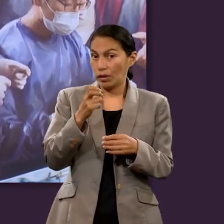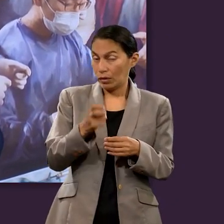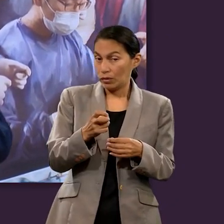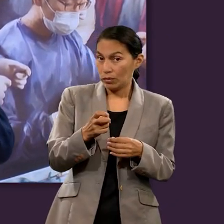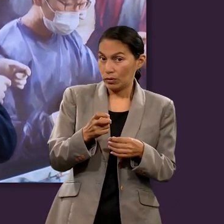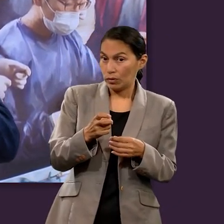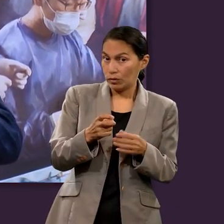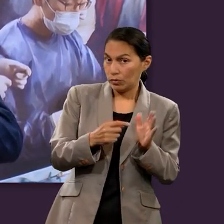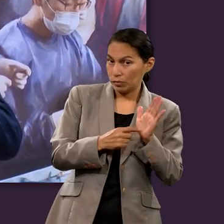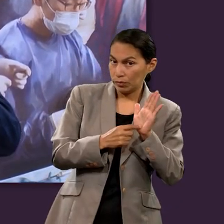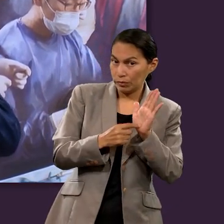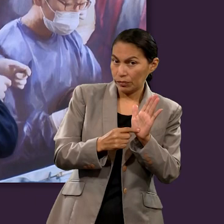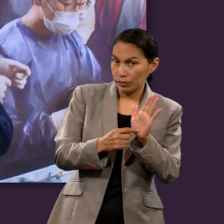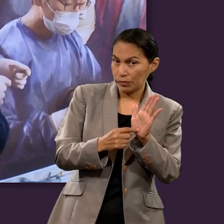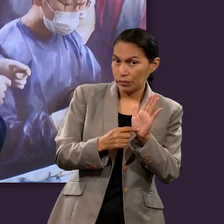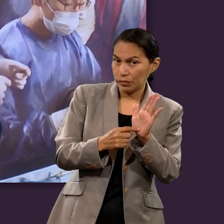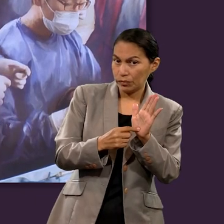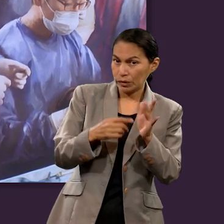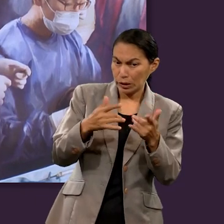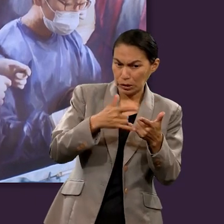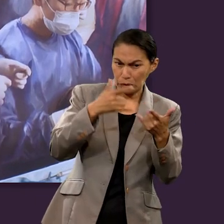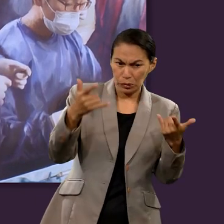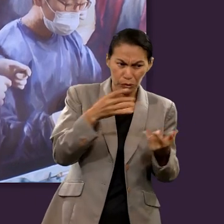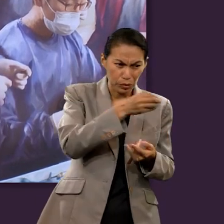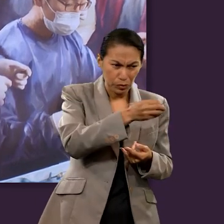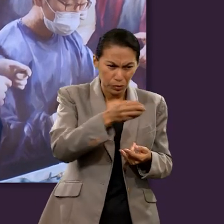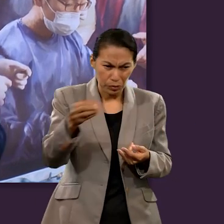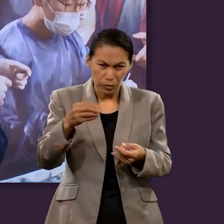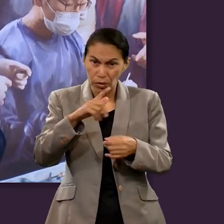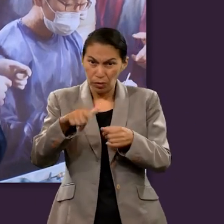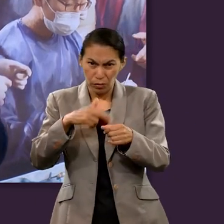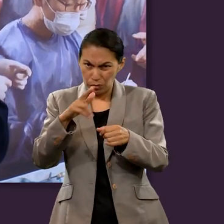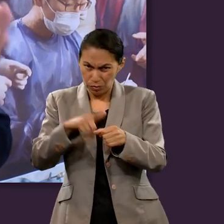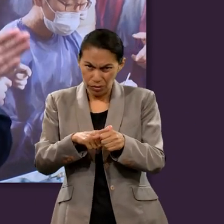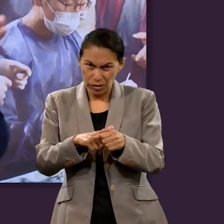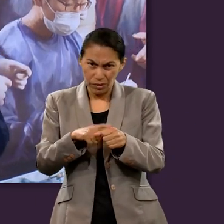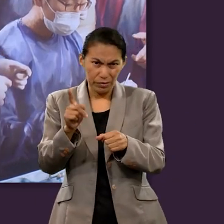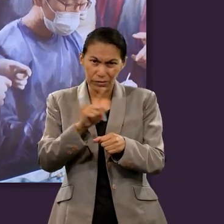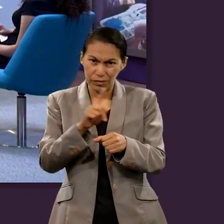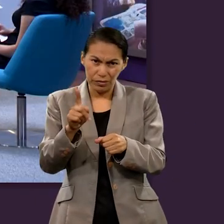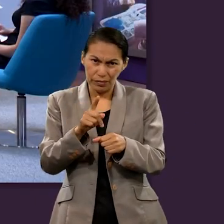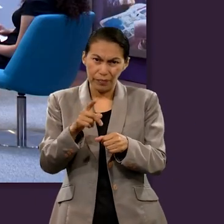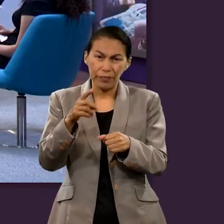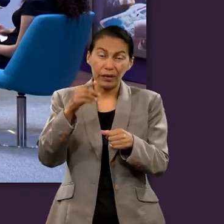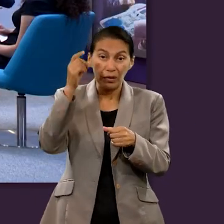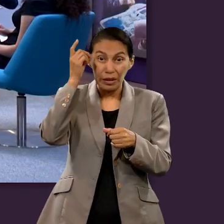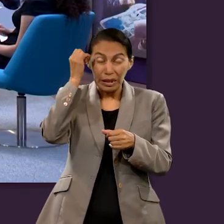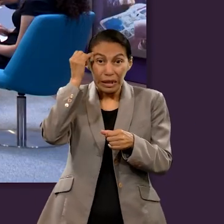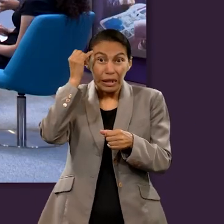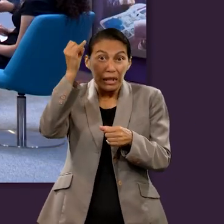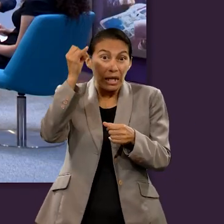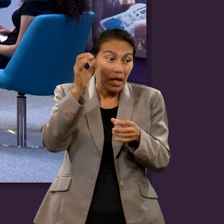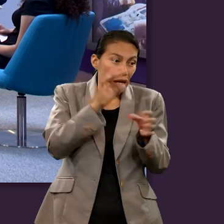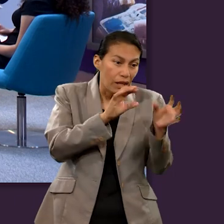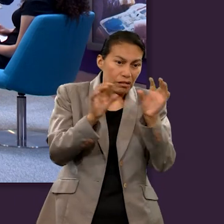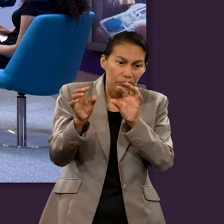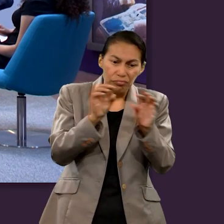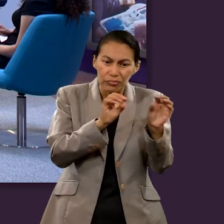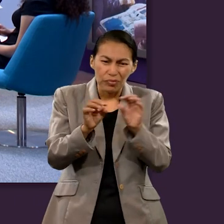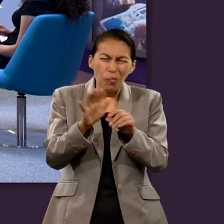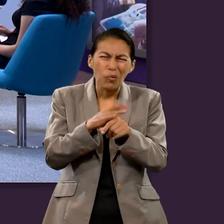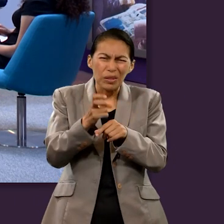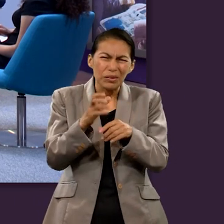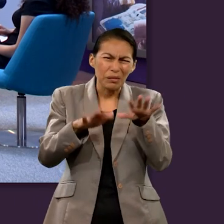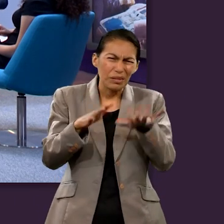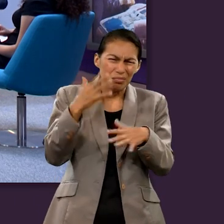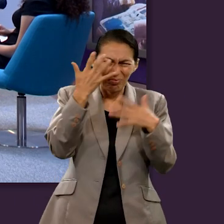necesariamente está puesta de una forma cronológica digamos normal sino que está asociando las